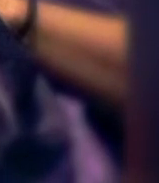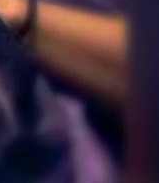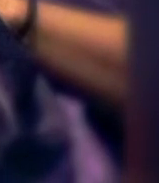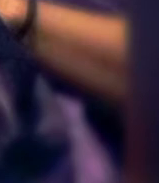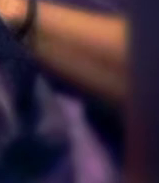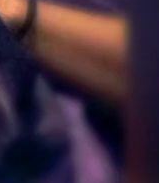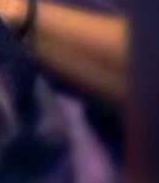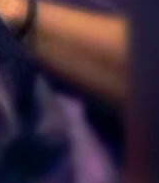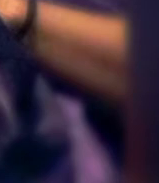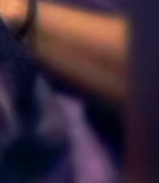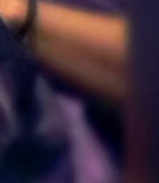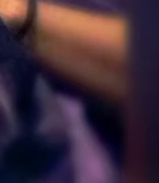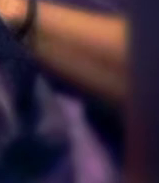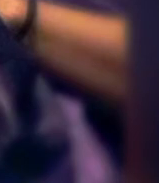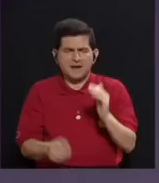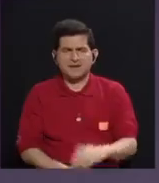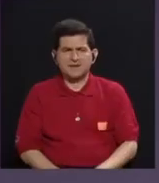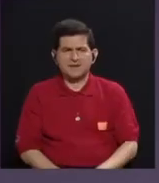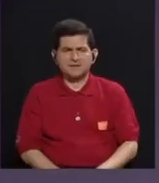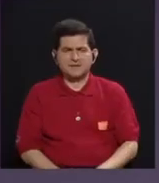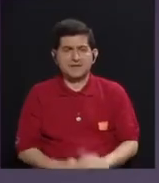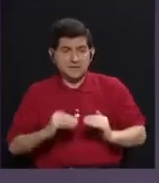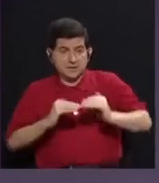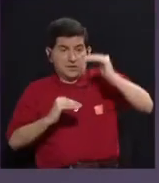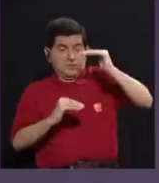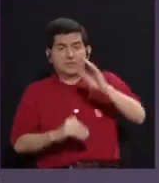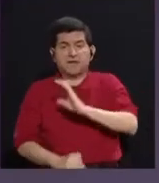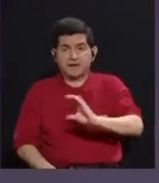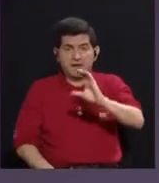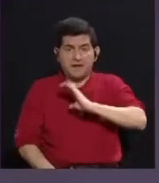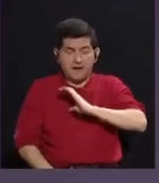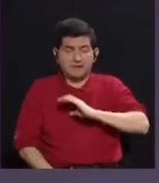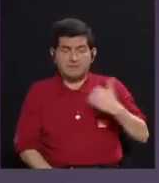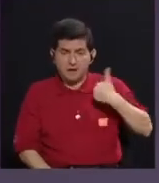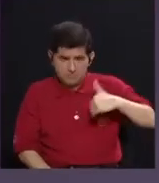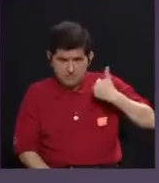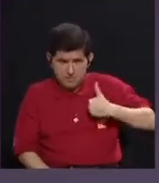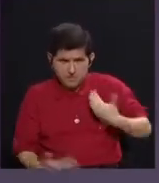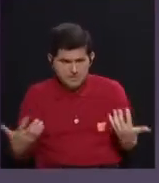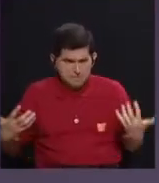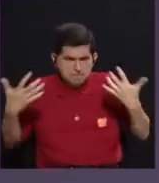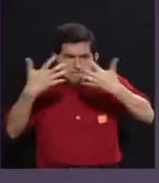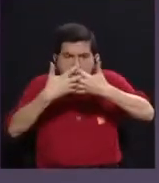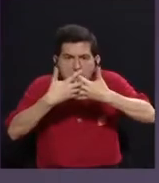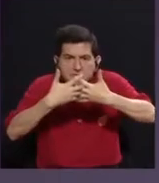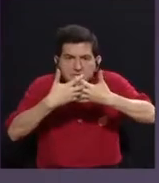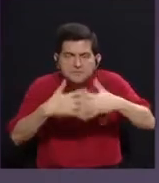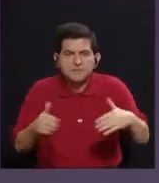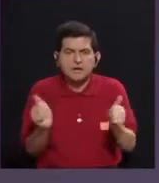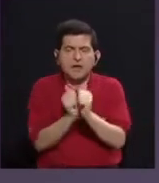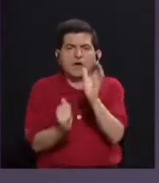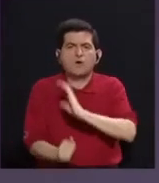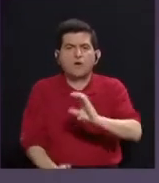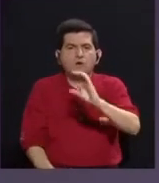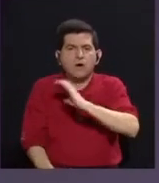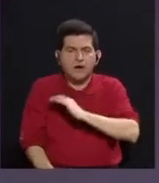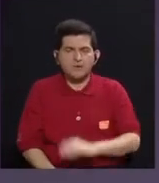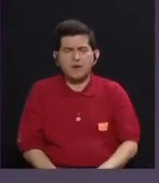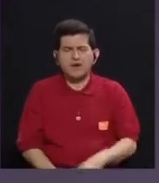de alguna manera exacerbando, cualidades muy masculinas, mezclándolas con cualidades